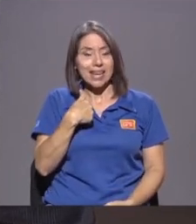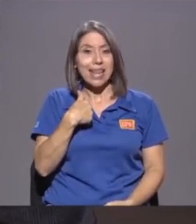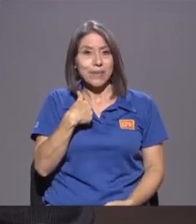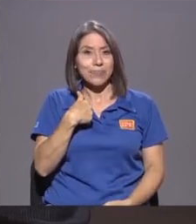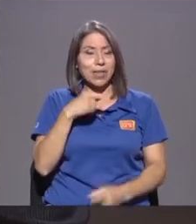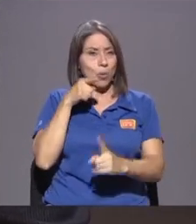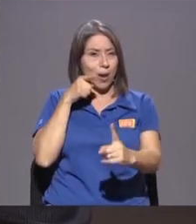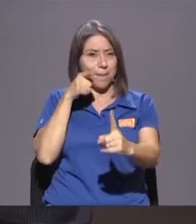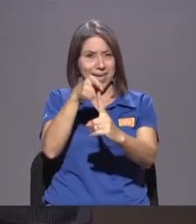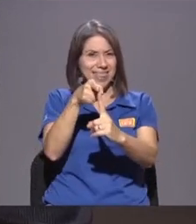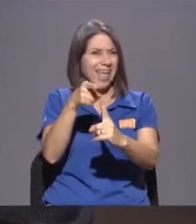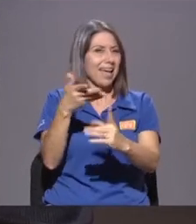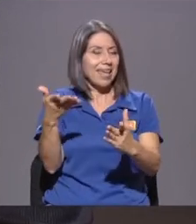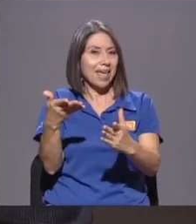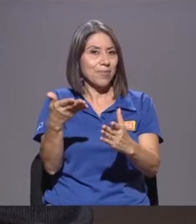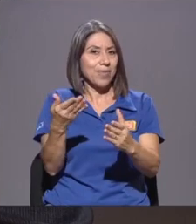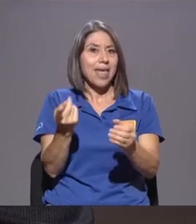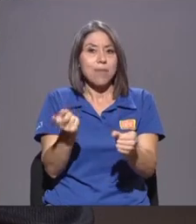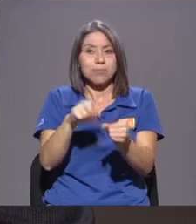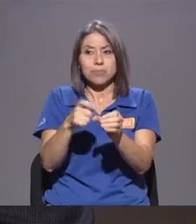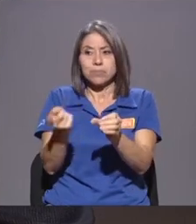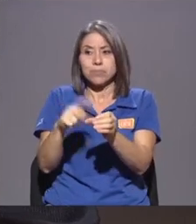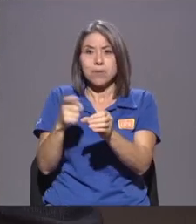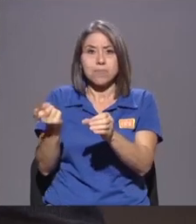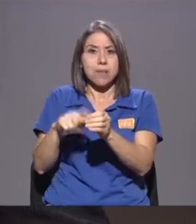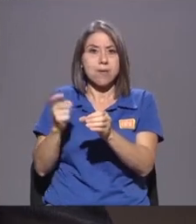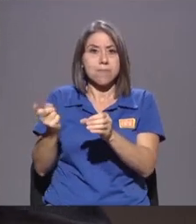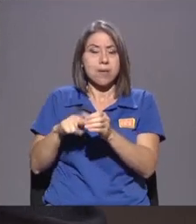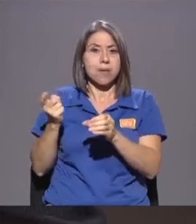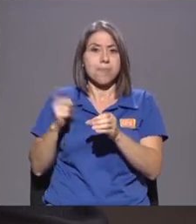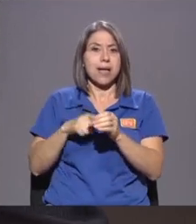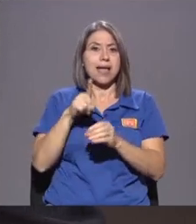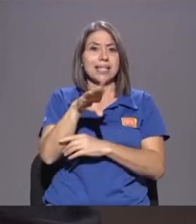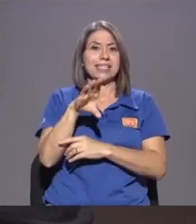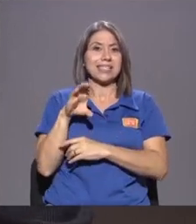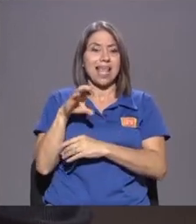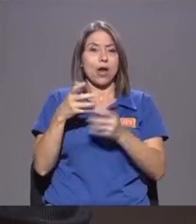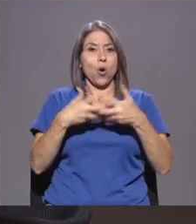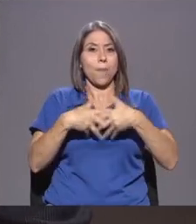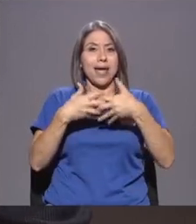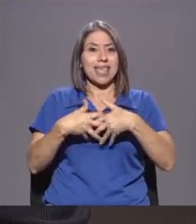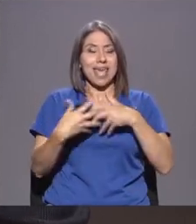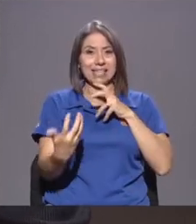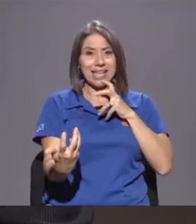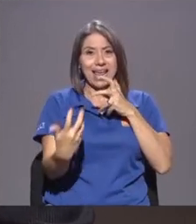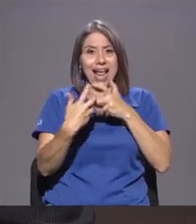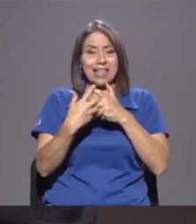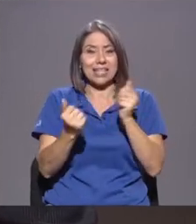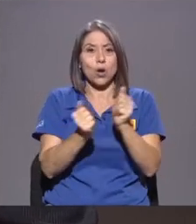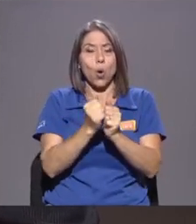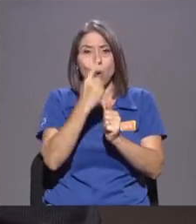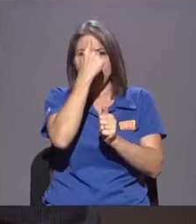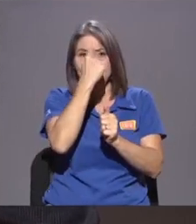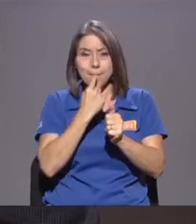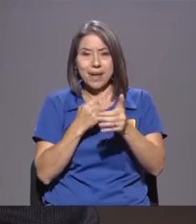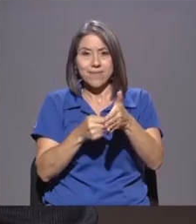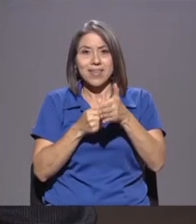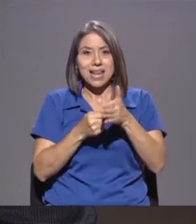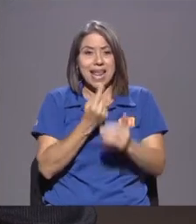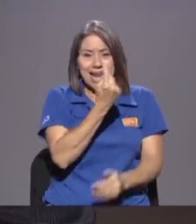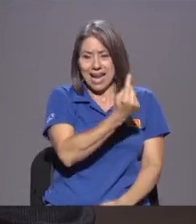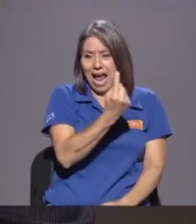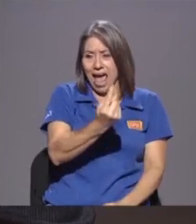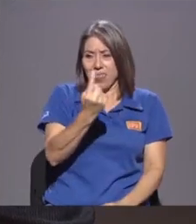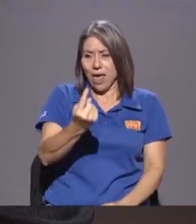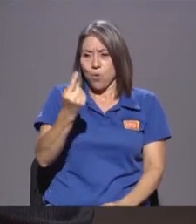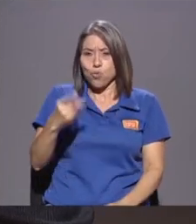Meta De incorporar A 100 Compañías Que cansen Con el perfil Que ellos quieren Y que cada uno Aporte Un millón de dólares